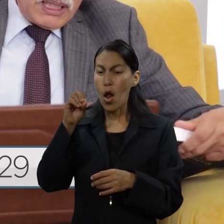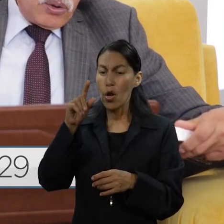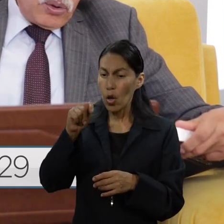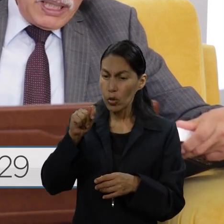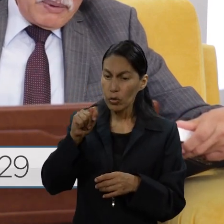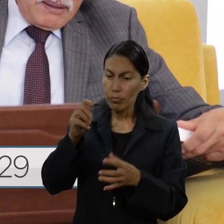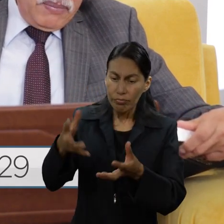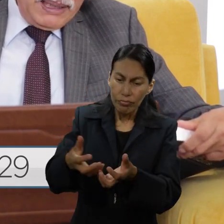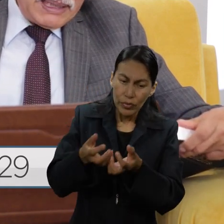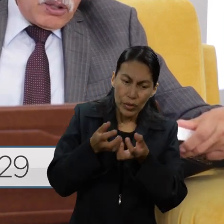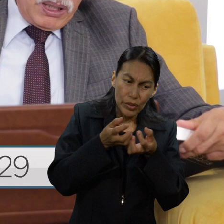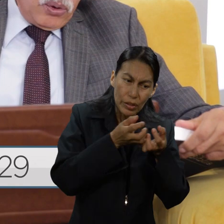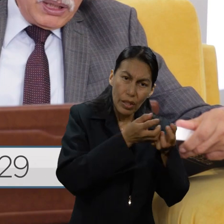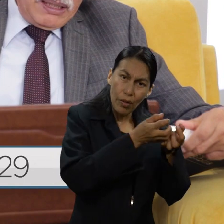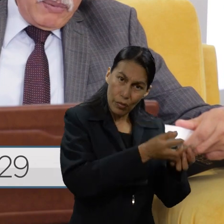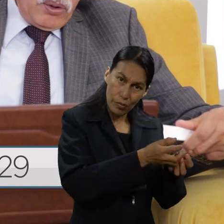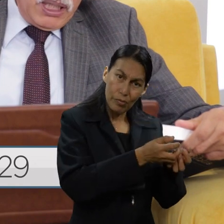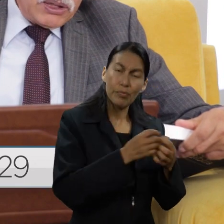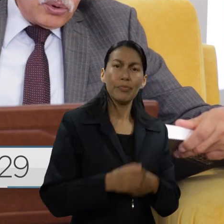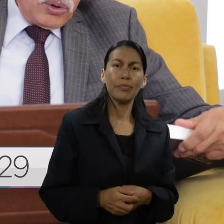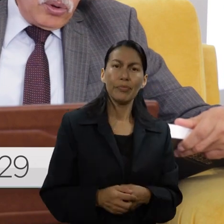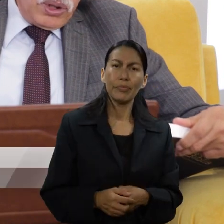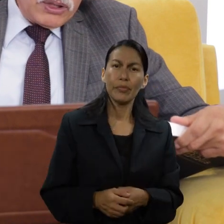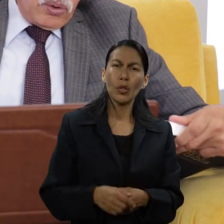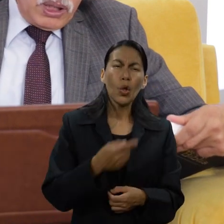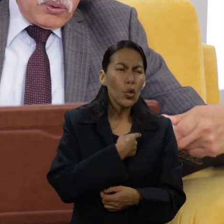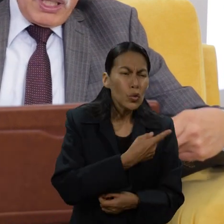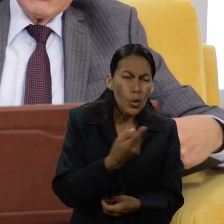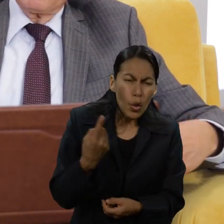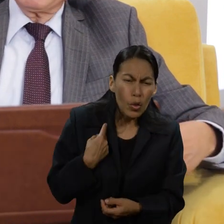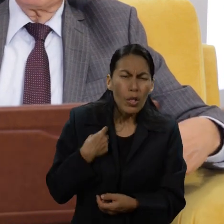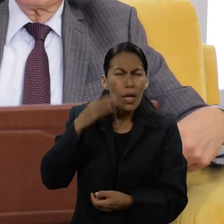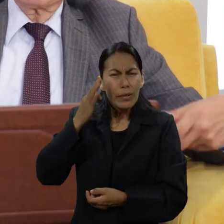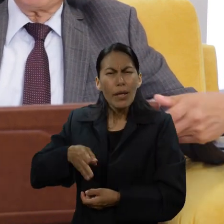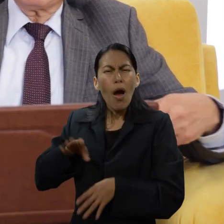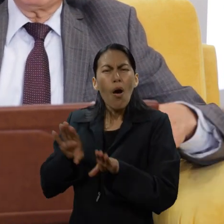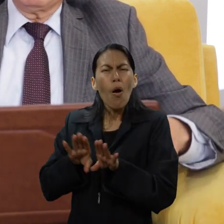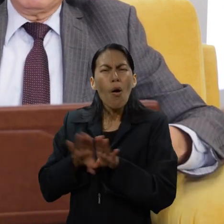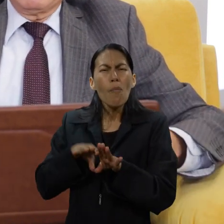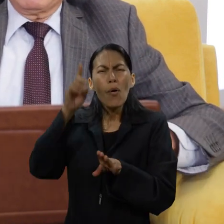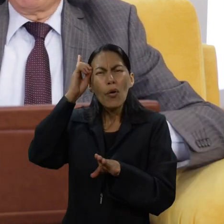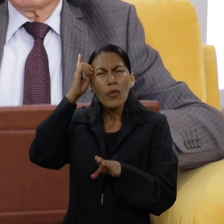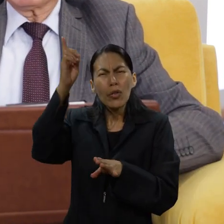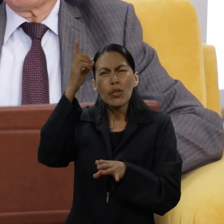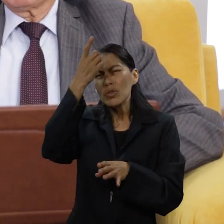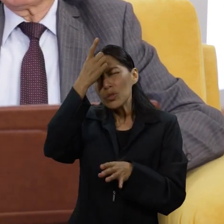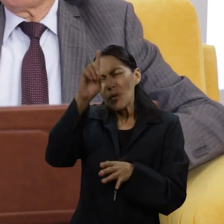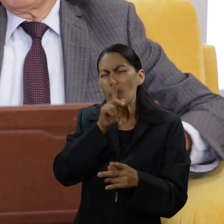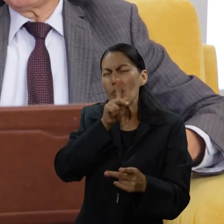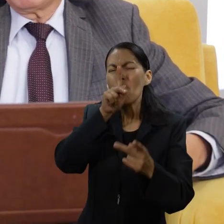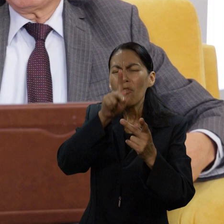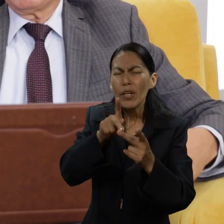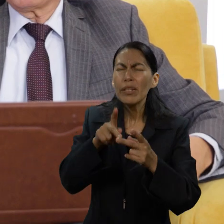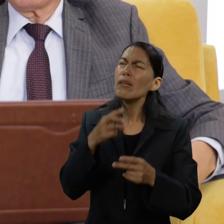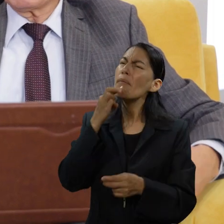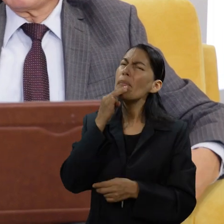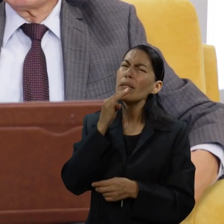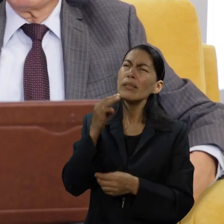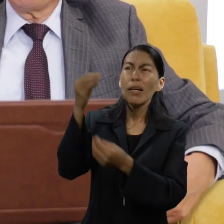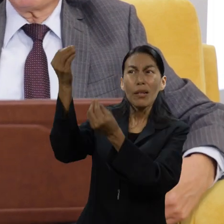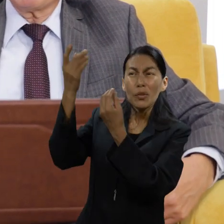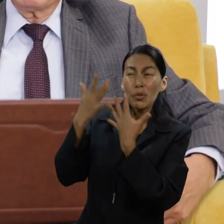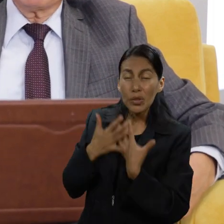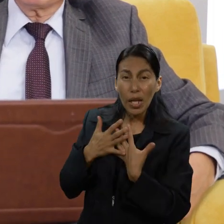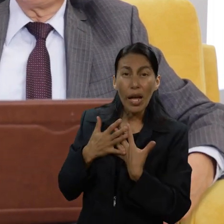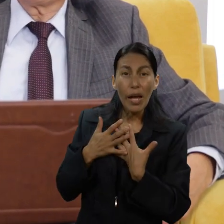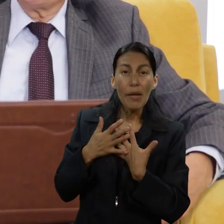se acordó de Abraham y sacó a Lot de en medio de la destrucción con que asoló las ciudades donde Lot estaba. Tenemos que aceptar también lo siguiente. Nosotros a